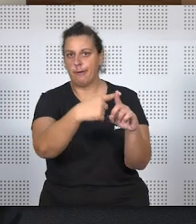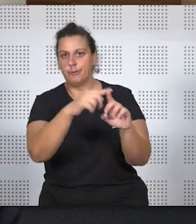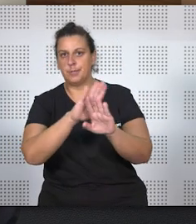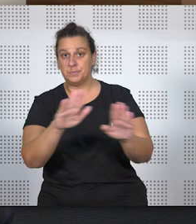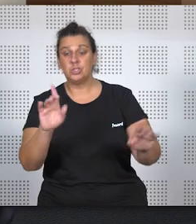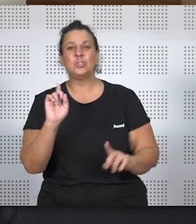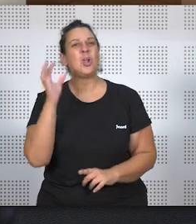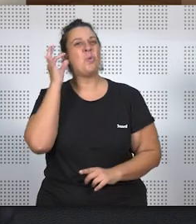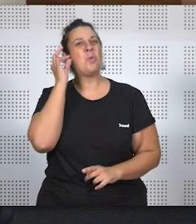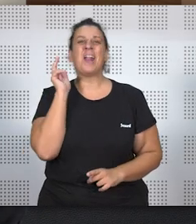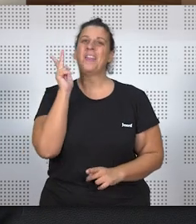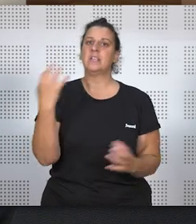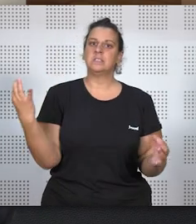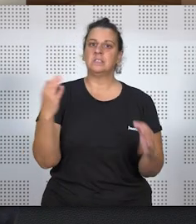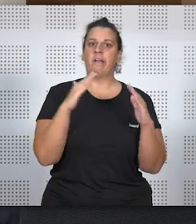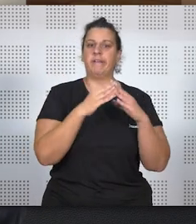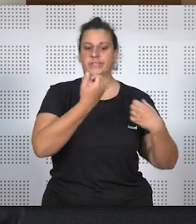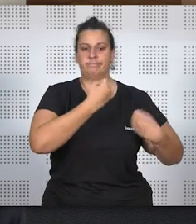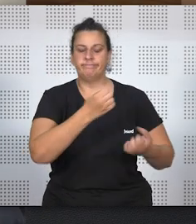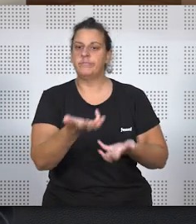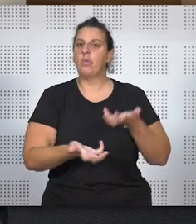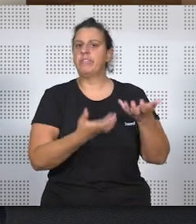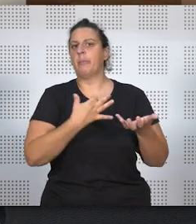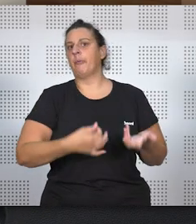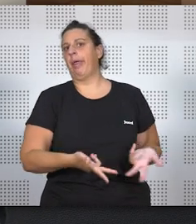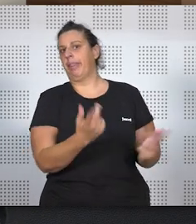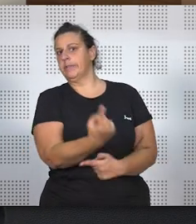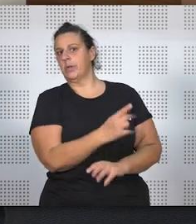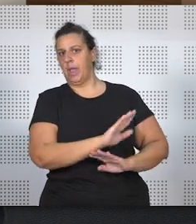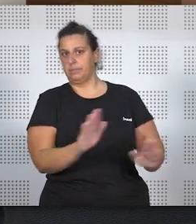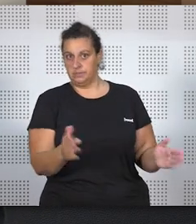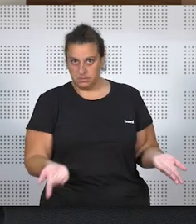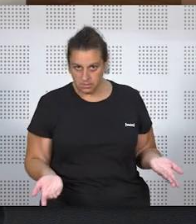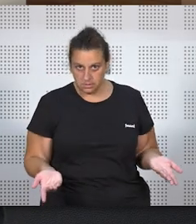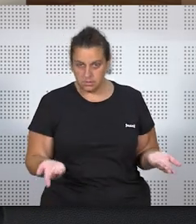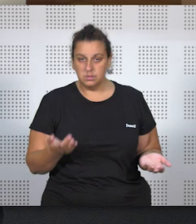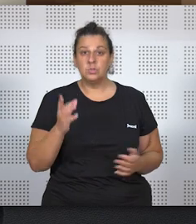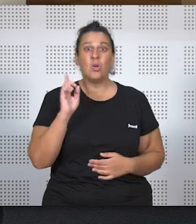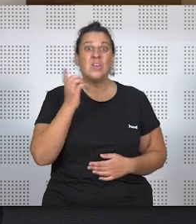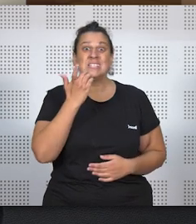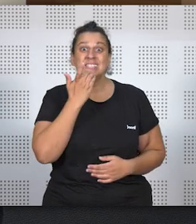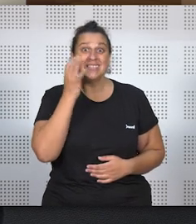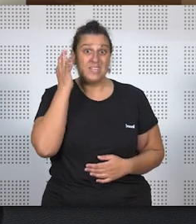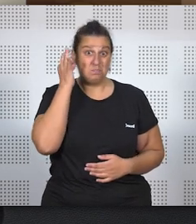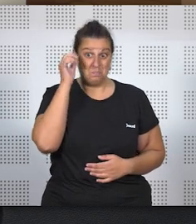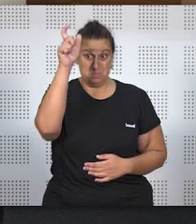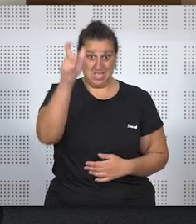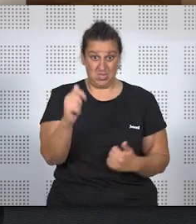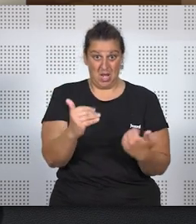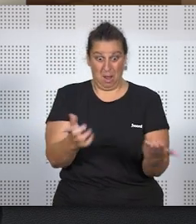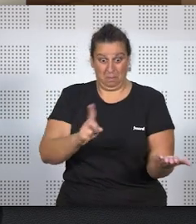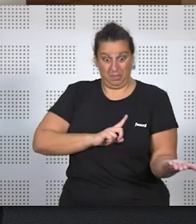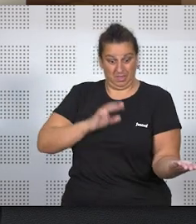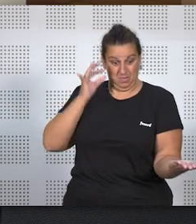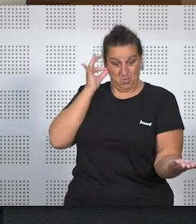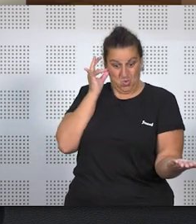salvo que sea para el servicio doméstico, que sea comida o cosas de estas, para recibir un regalo, para aceptar un